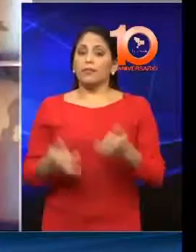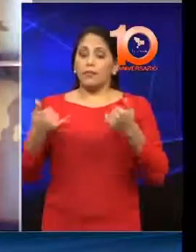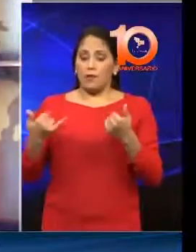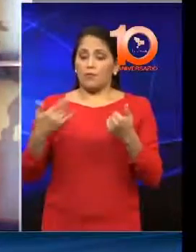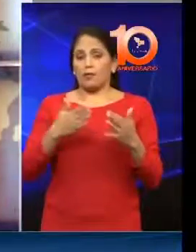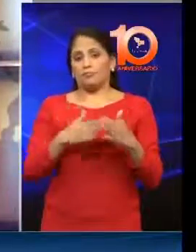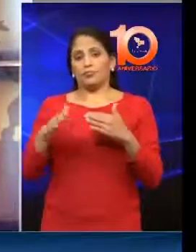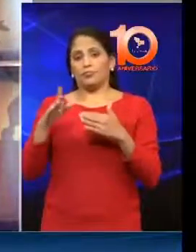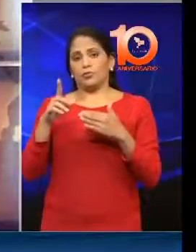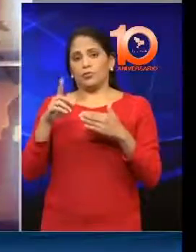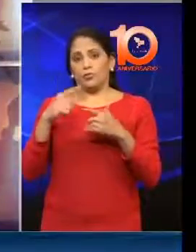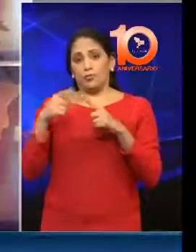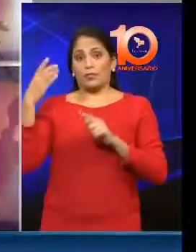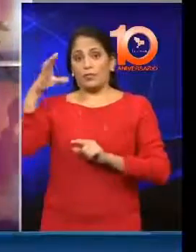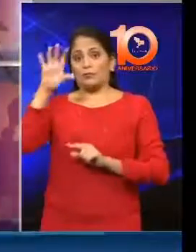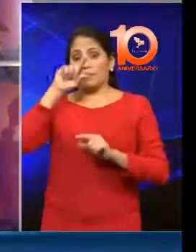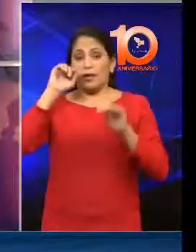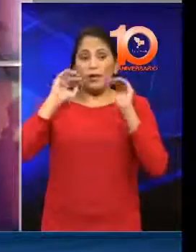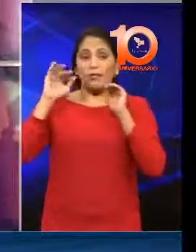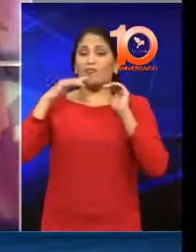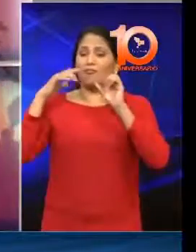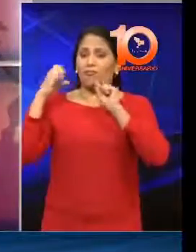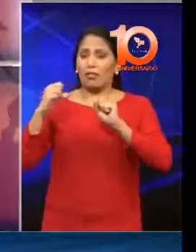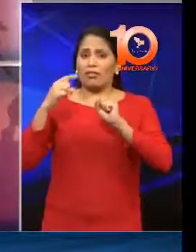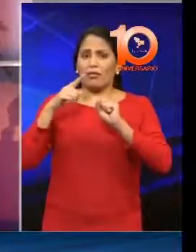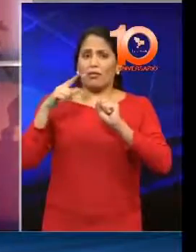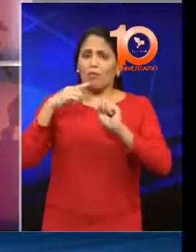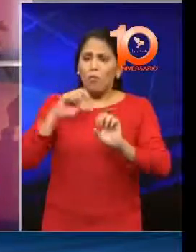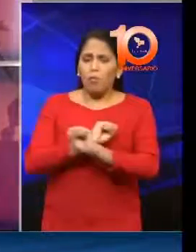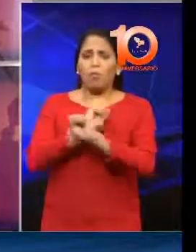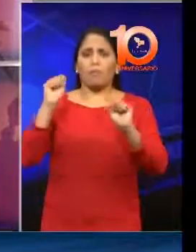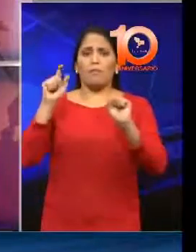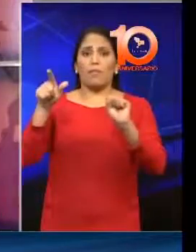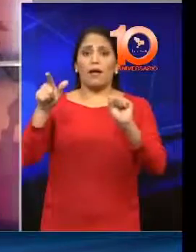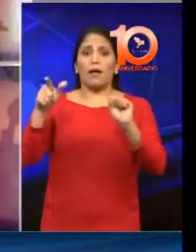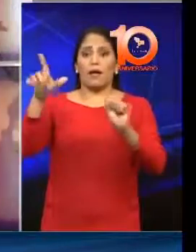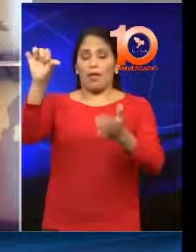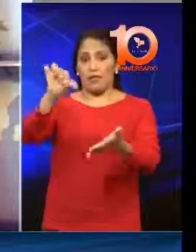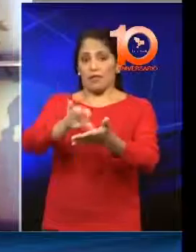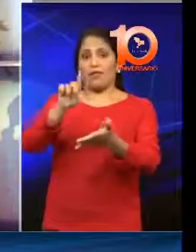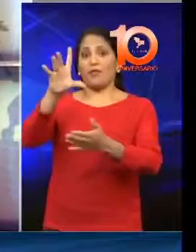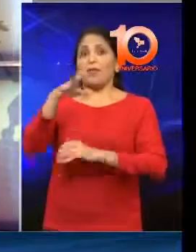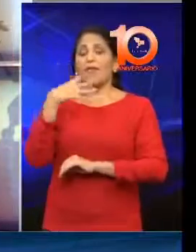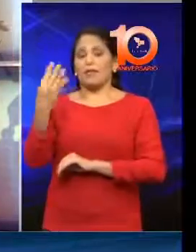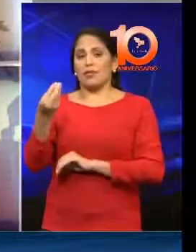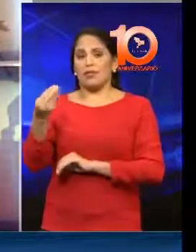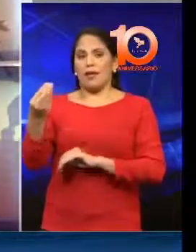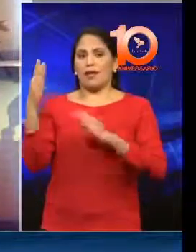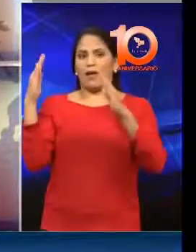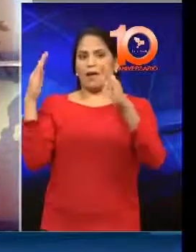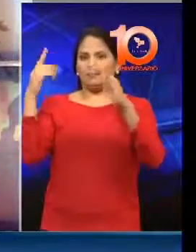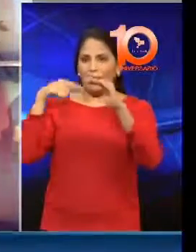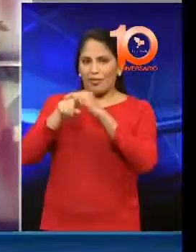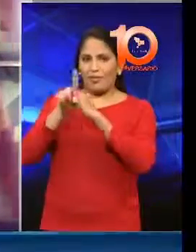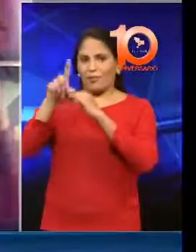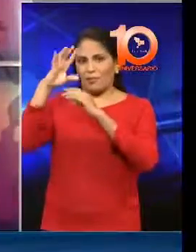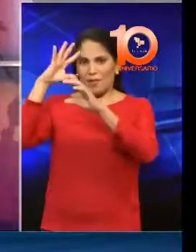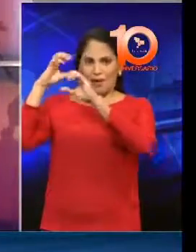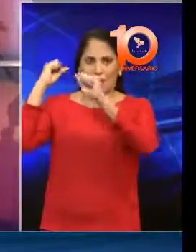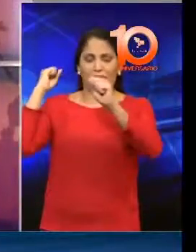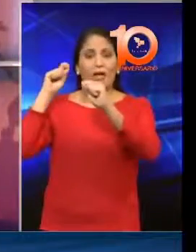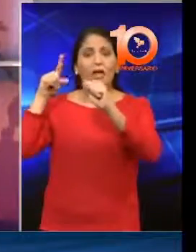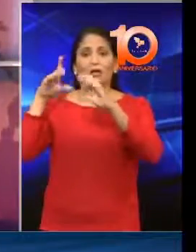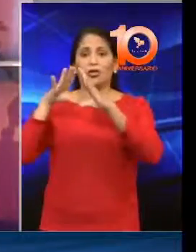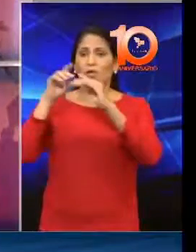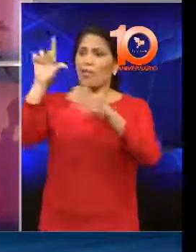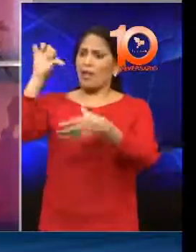Pasamos ahora a Egipto, donde un fuerte estallido sacudió este sábado la sede del consulado italiano en el Cairo, ocasionando destrozos